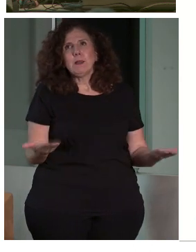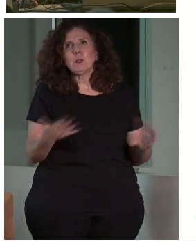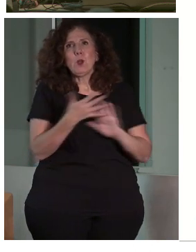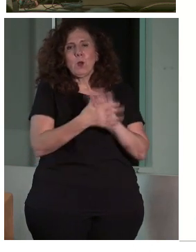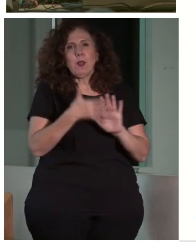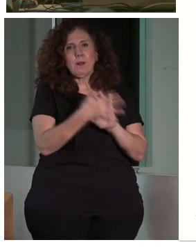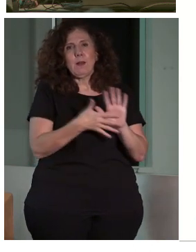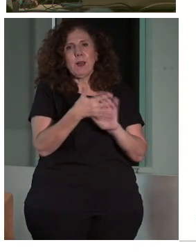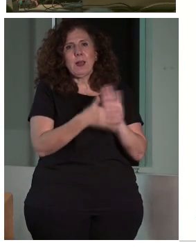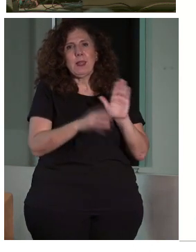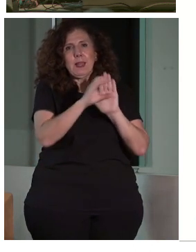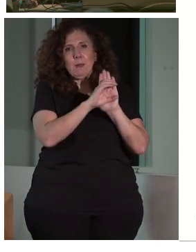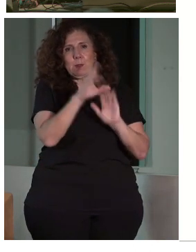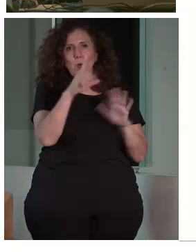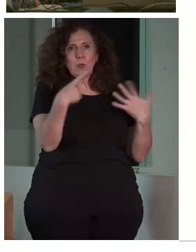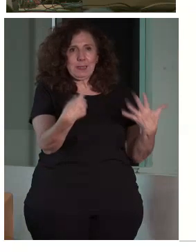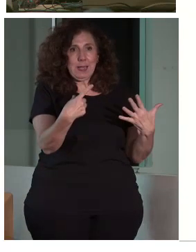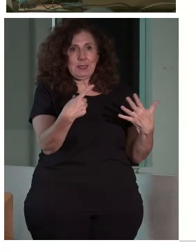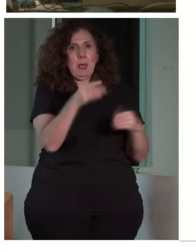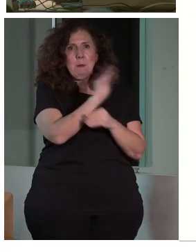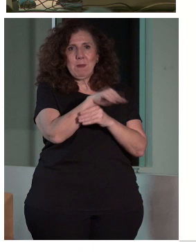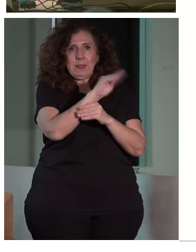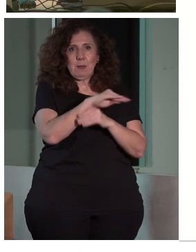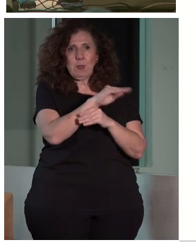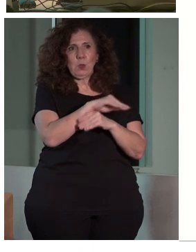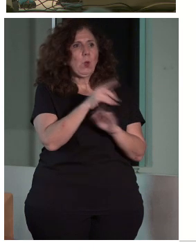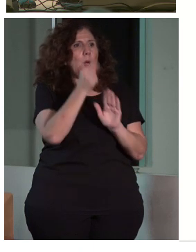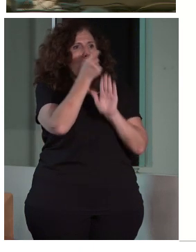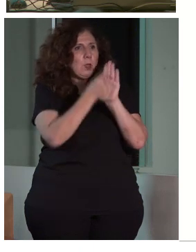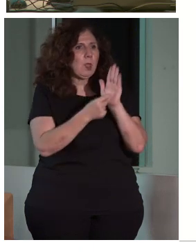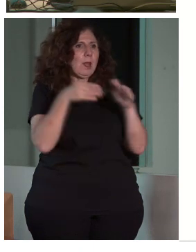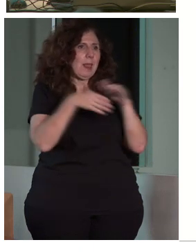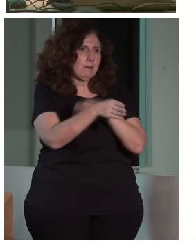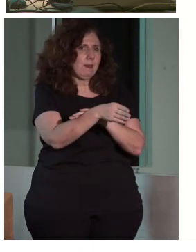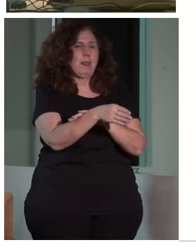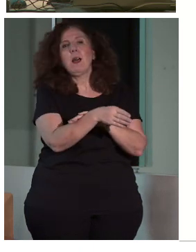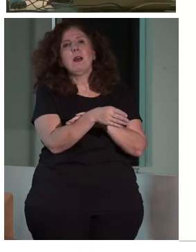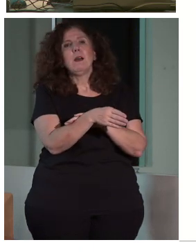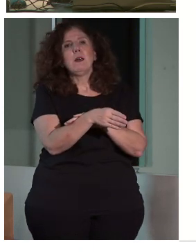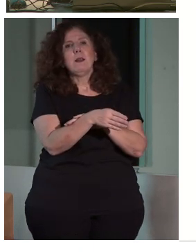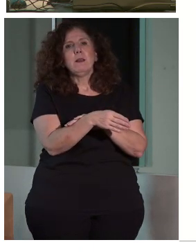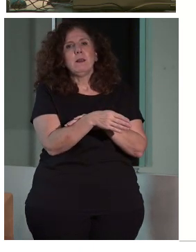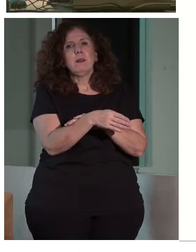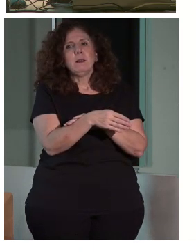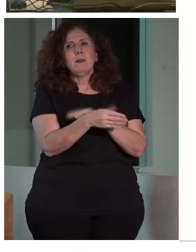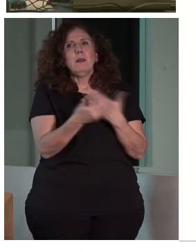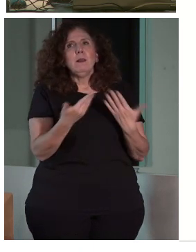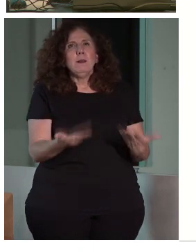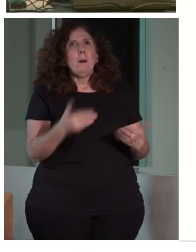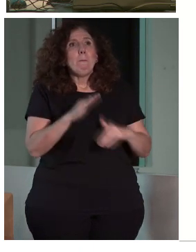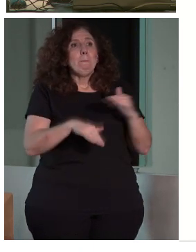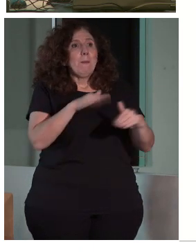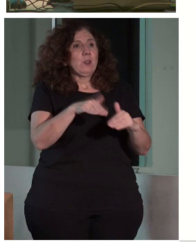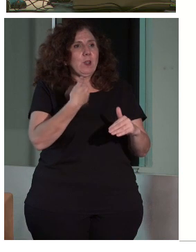el capítulo 6, sobre mantenimiento de las condiciones de accesibilidad. Pasos dados y nuevos objetivos.